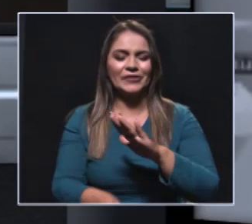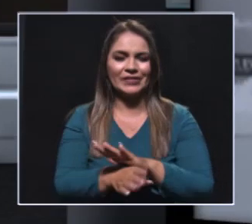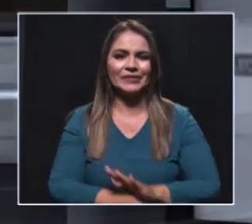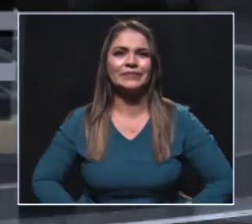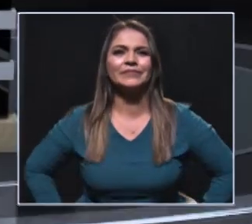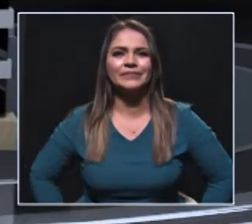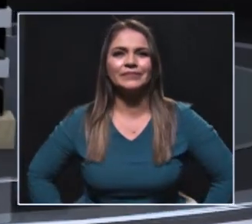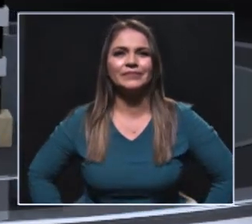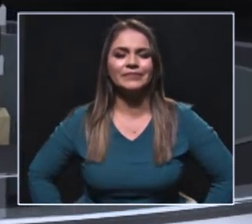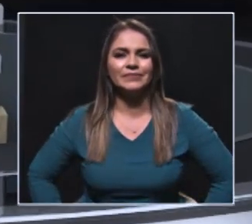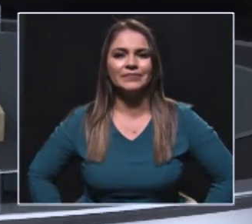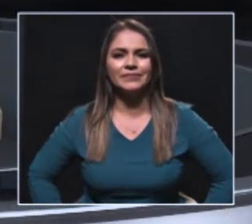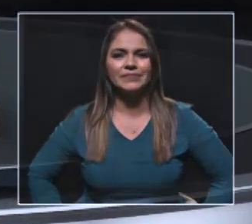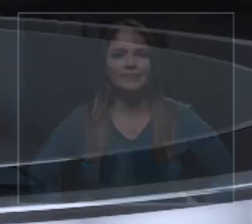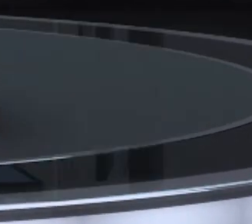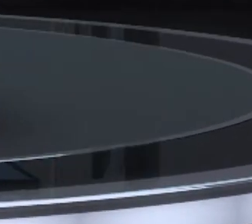Teleantioquia de Elección.